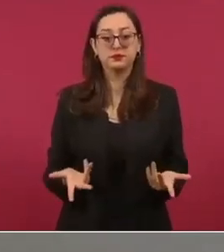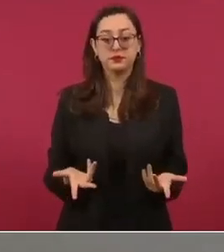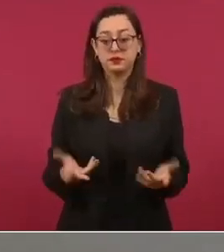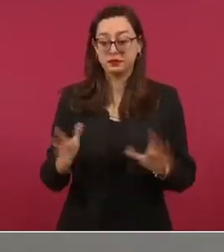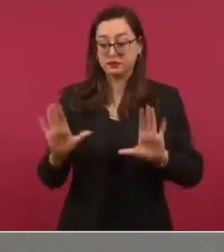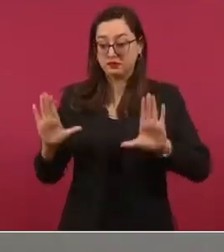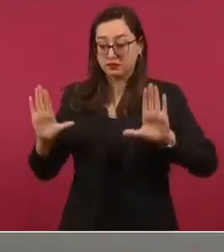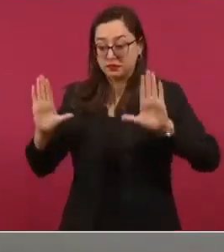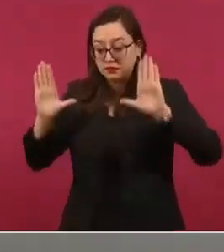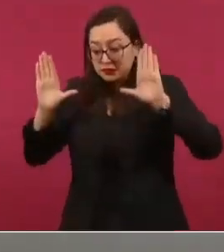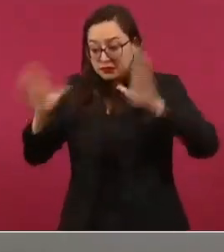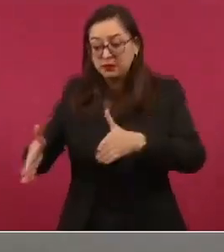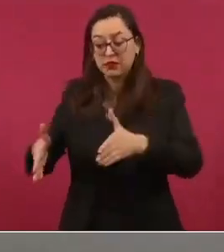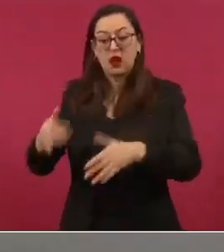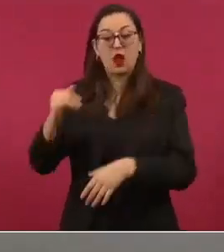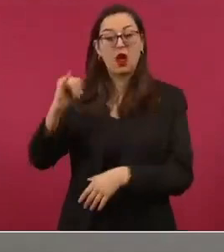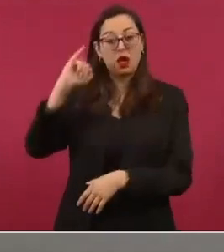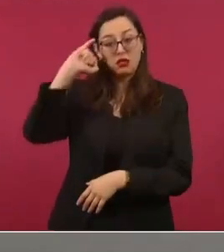indígenas de México